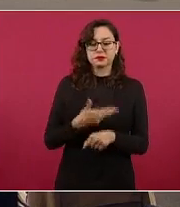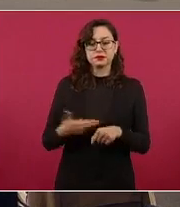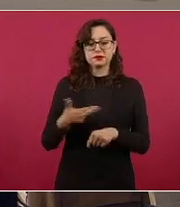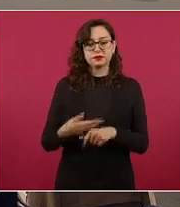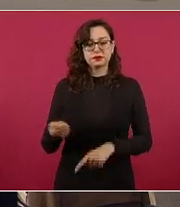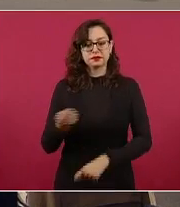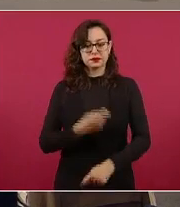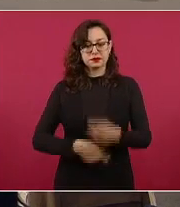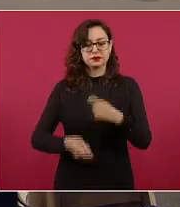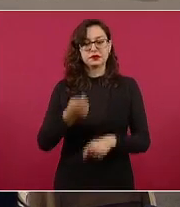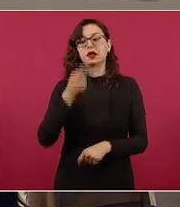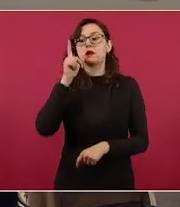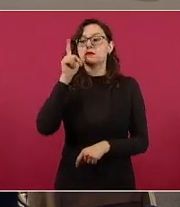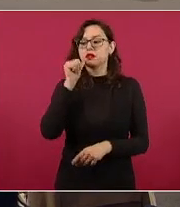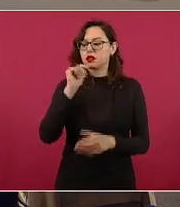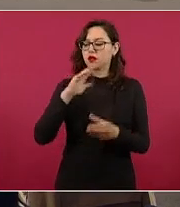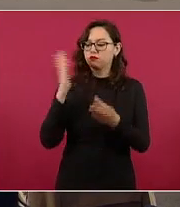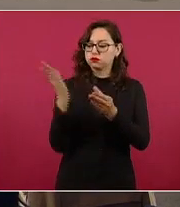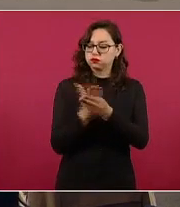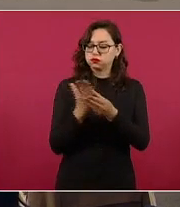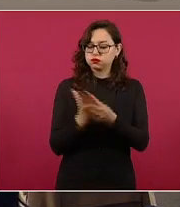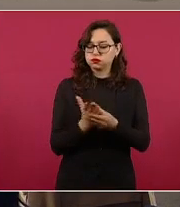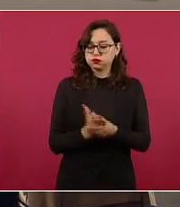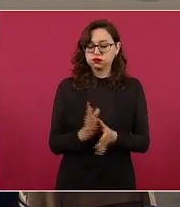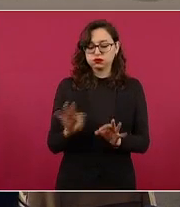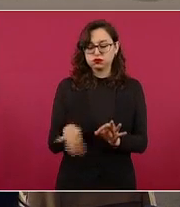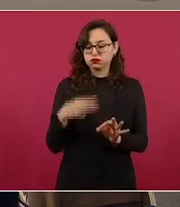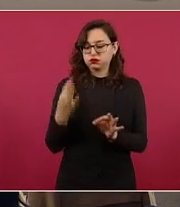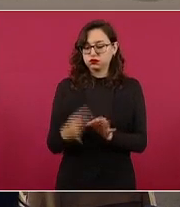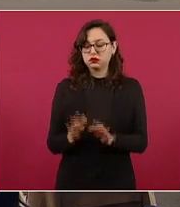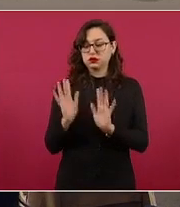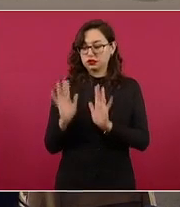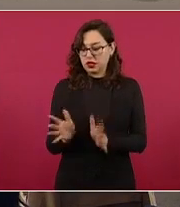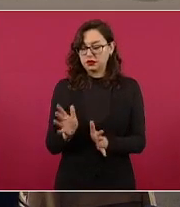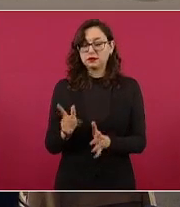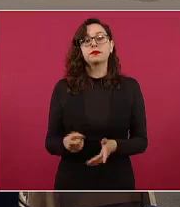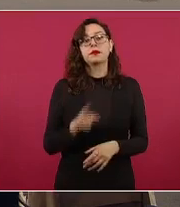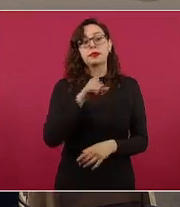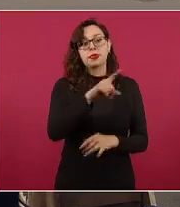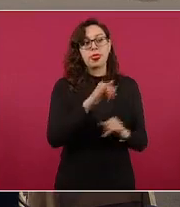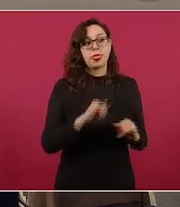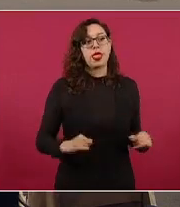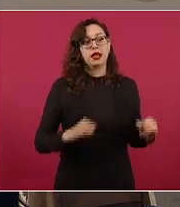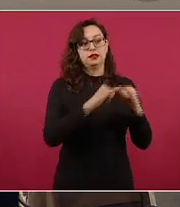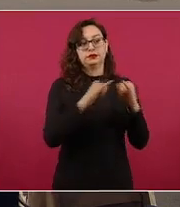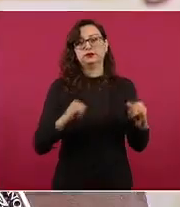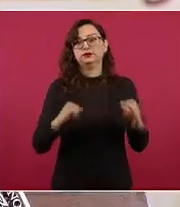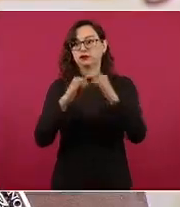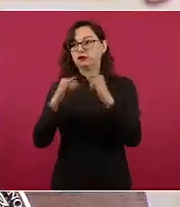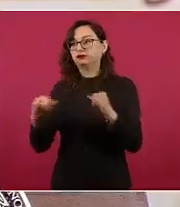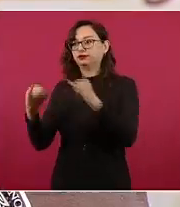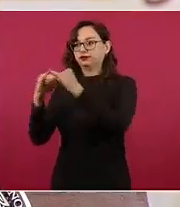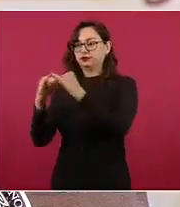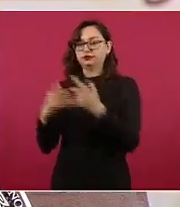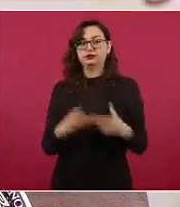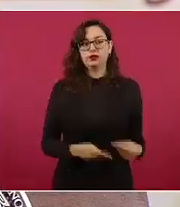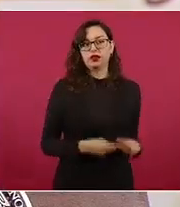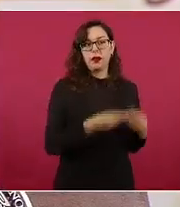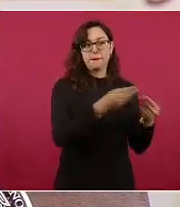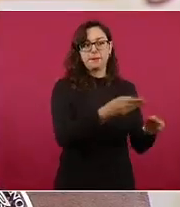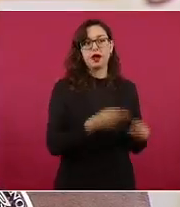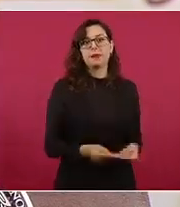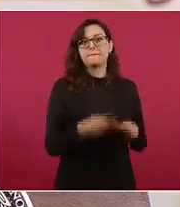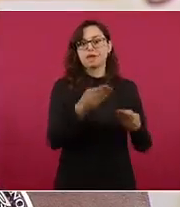y se distribuyen estos por institución en su primera opción y por especialidad para las cinco